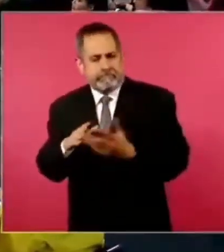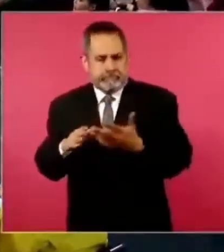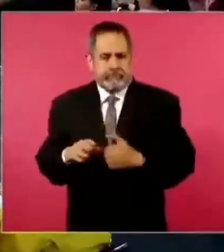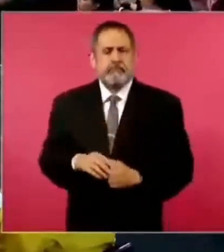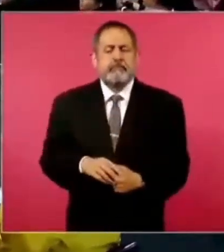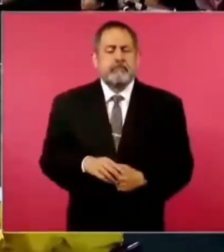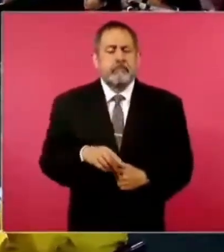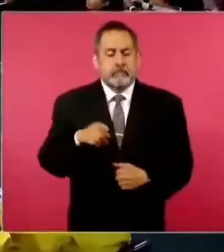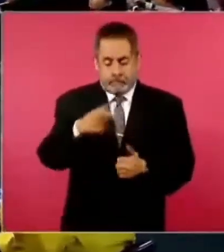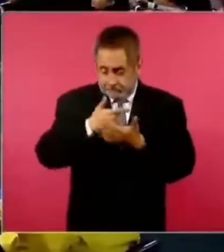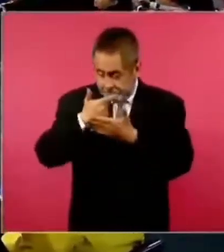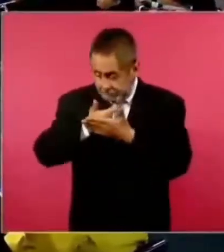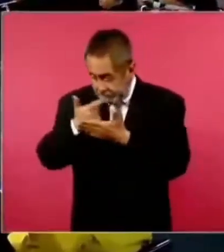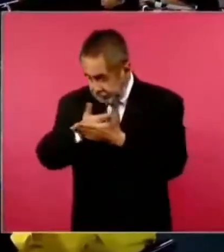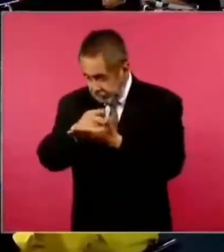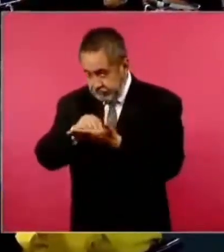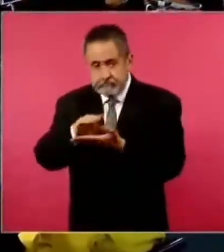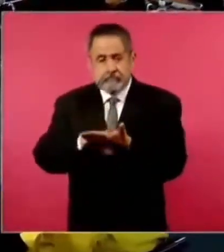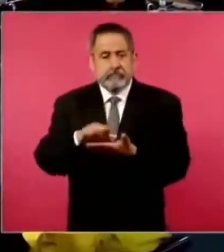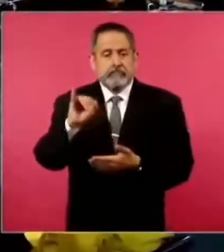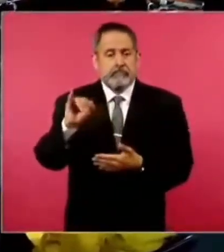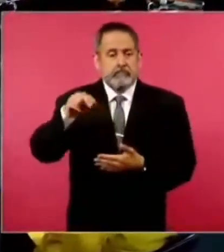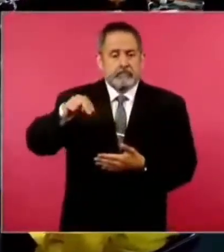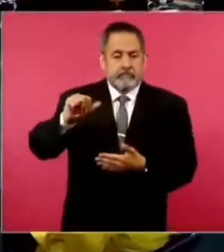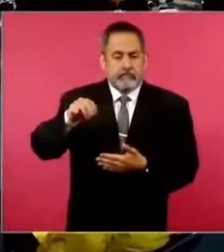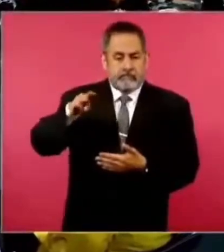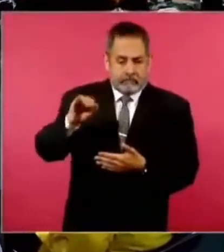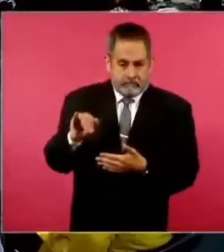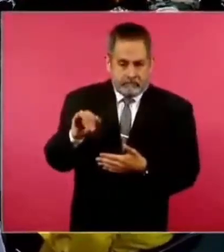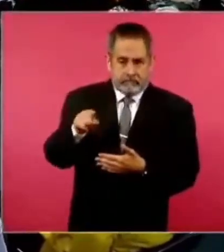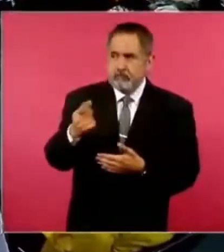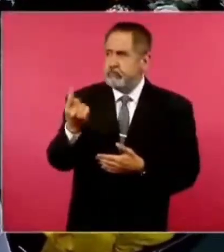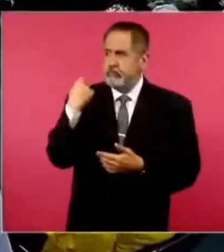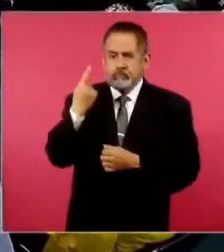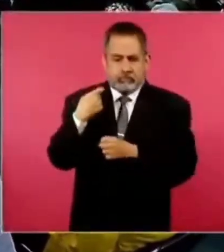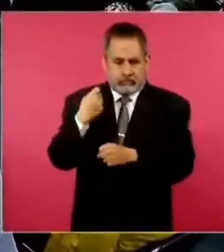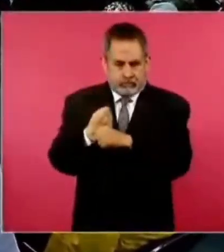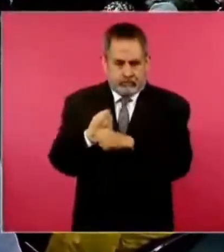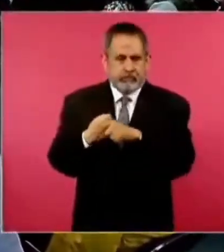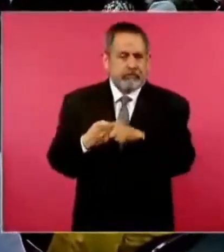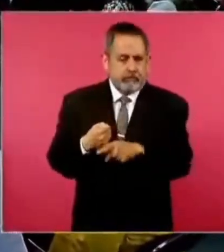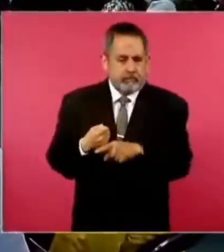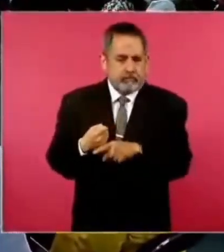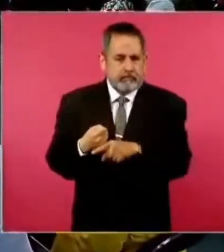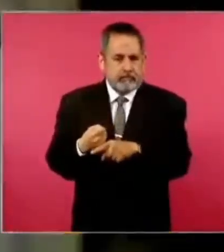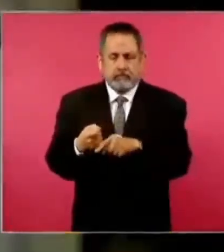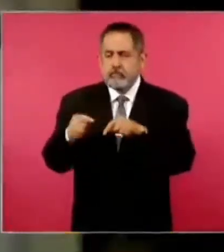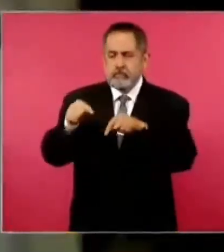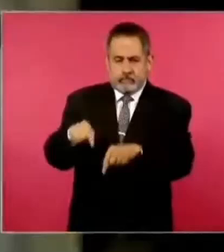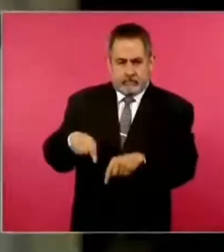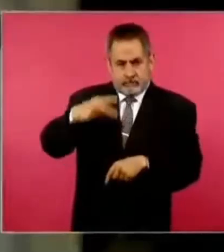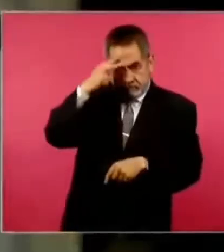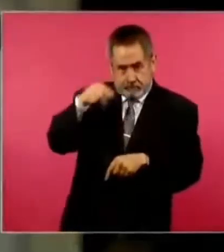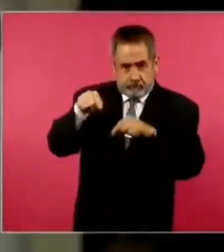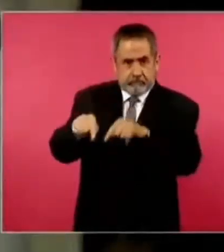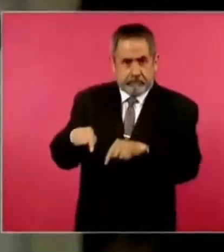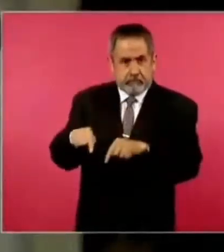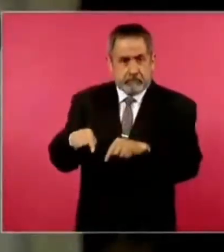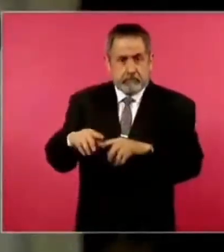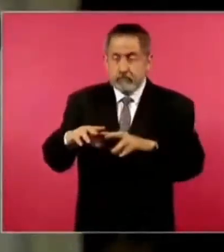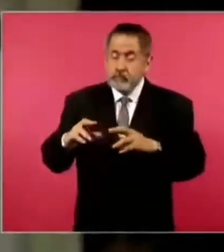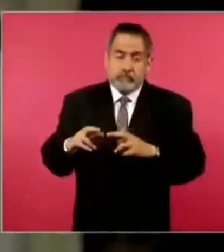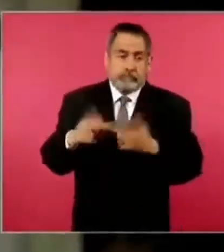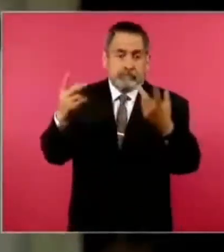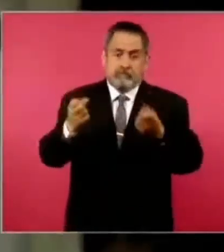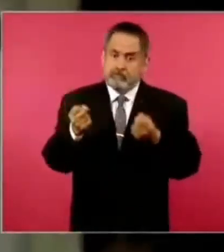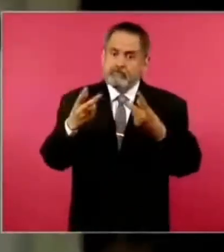Según los datos del Inami, el año pasado detectaron aquí en México el récord